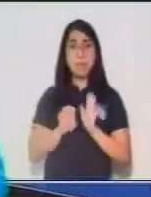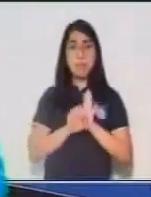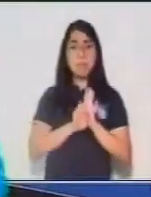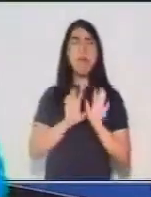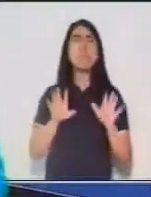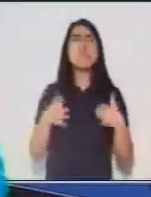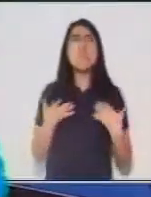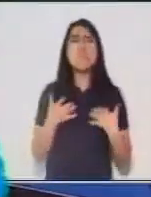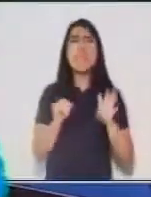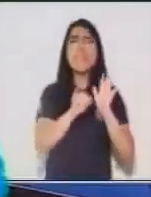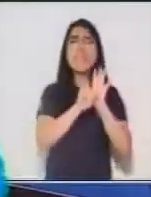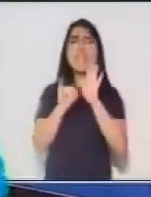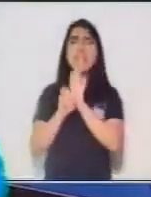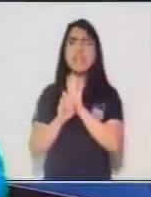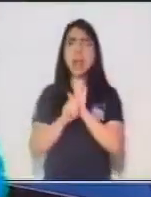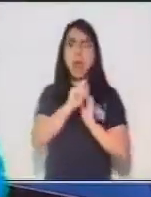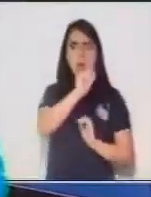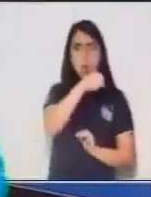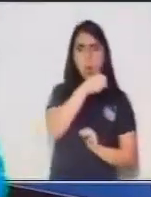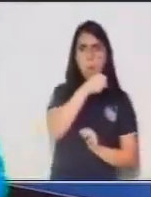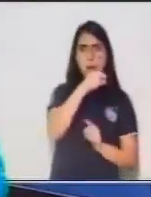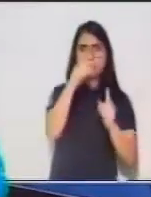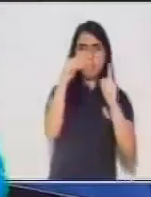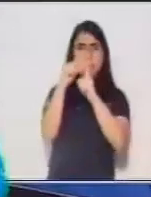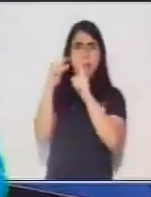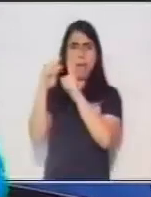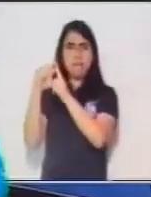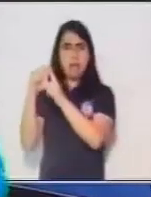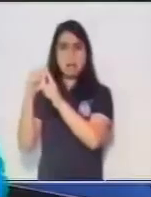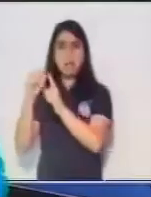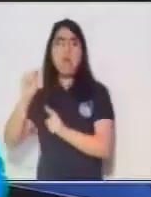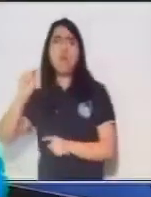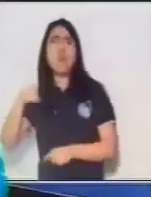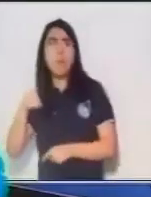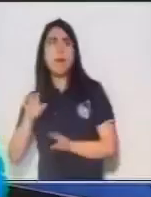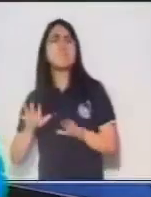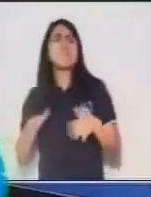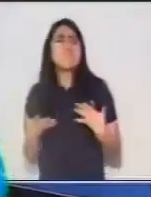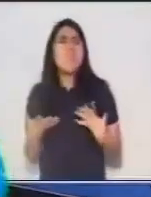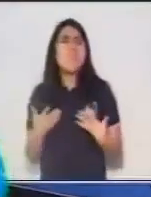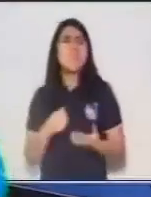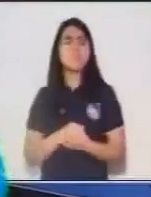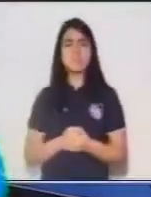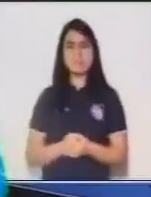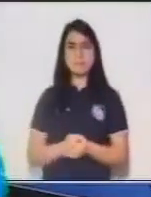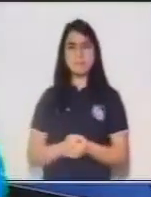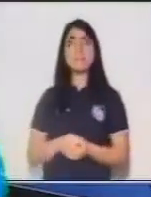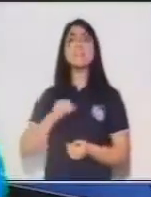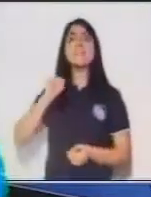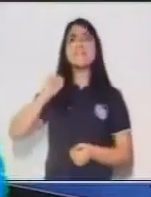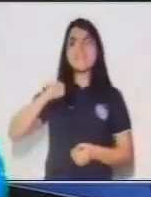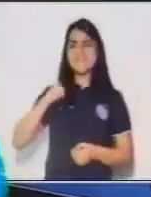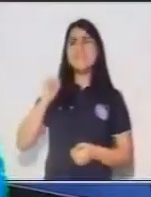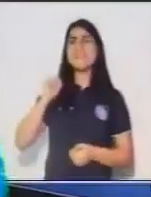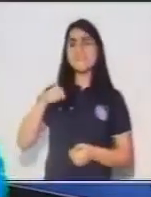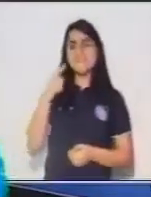Entonces, la oposición en este caso sería el nombre